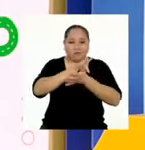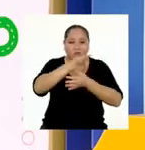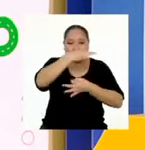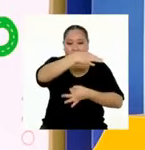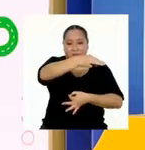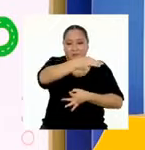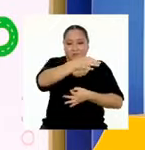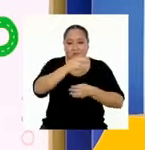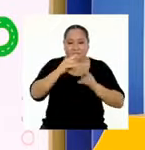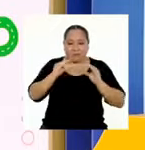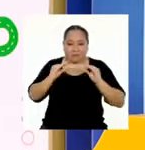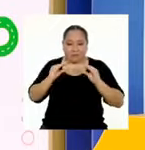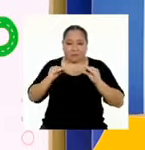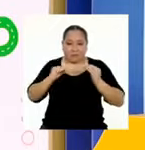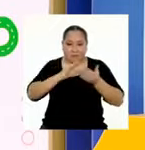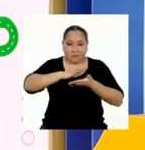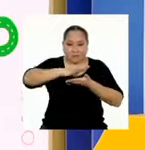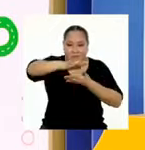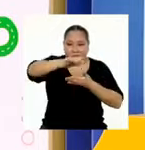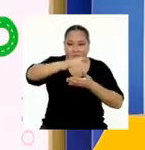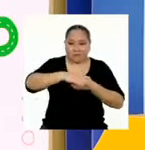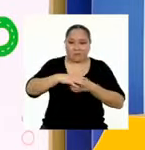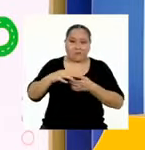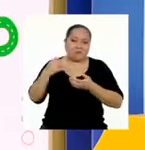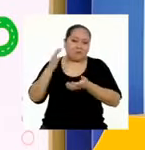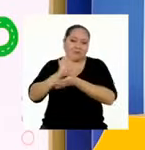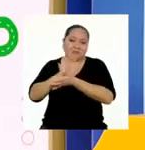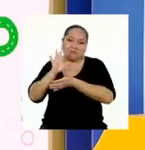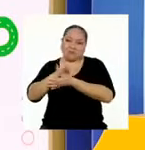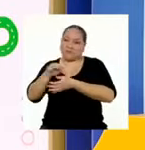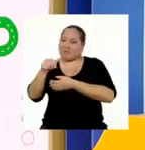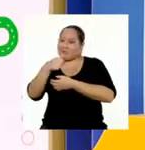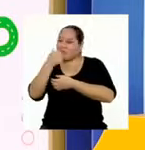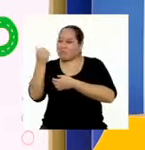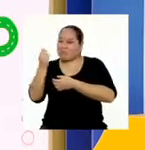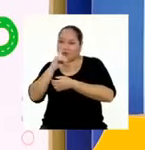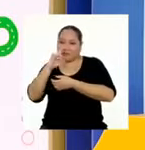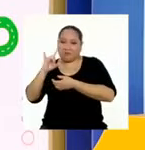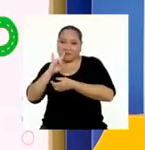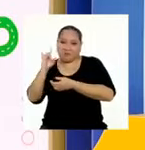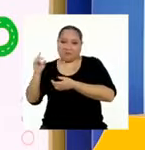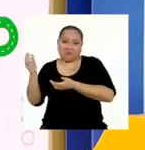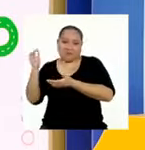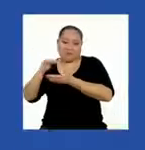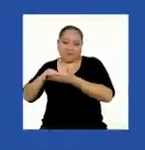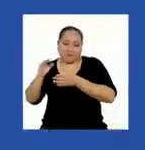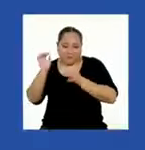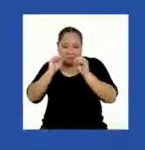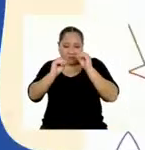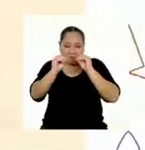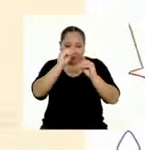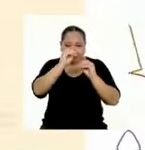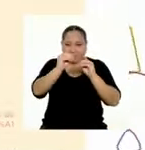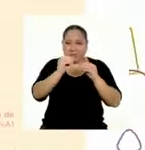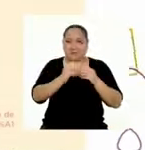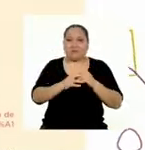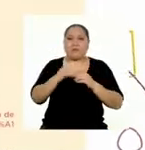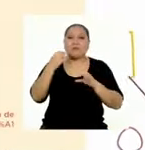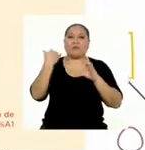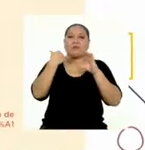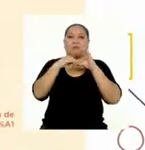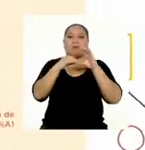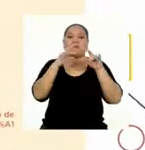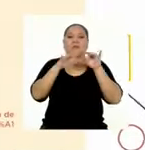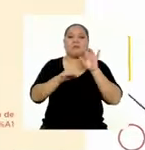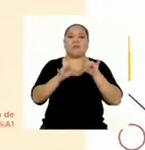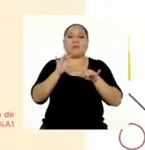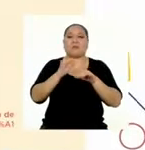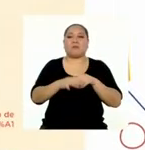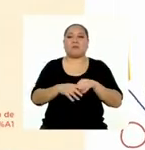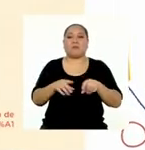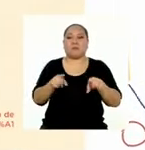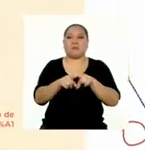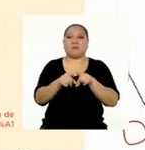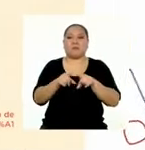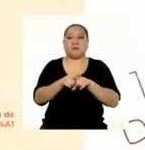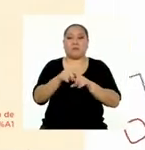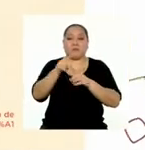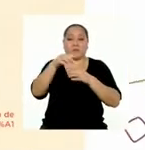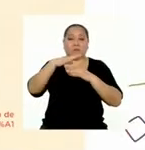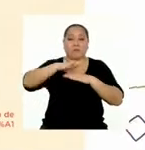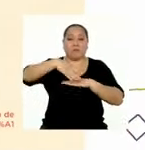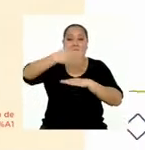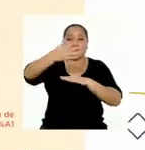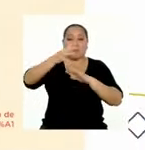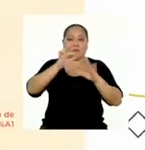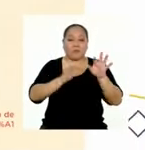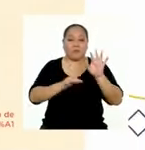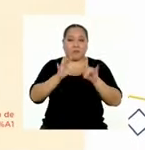cartulina, hojas reusables o de forma digital. De ser lo último, ten en cuenta esto. Programas de computador. Si